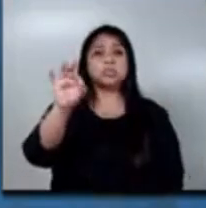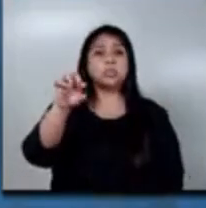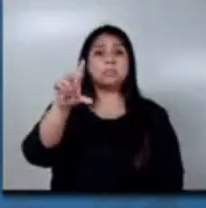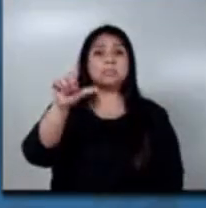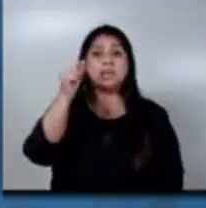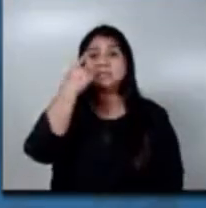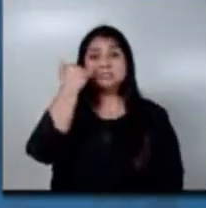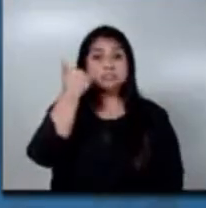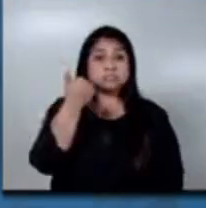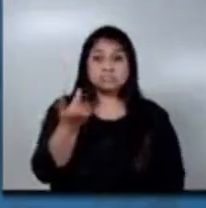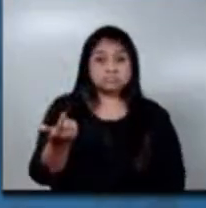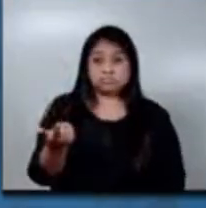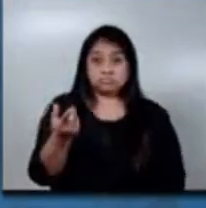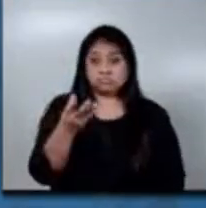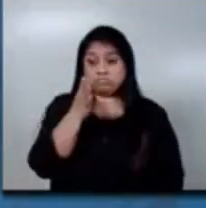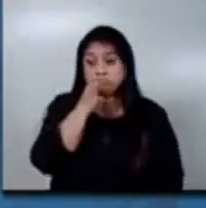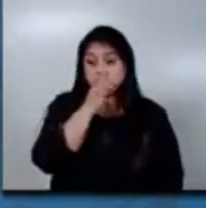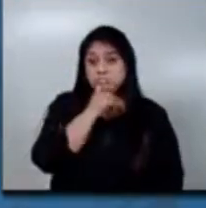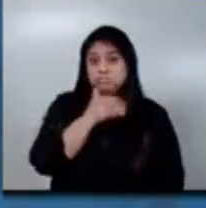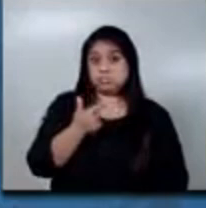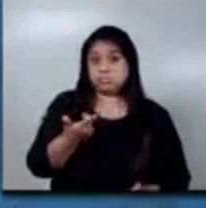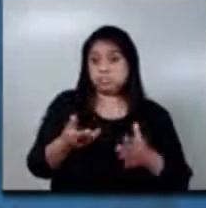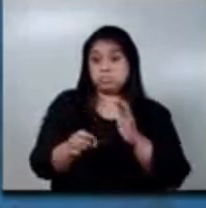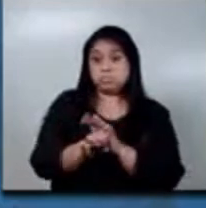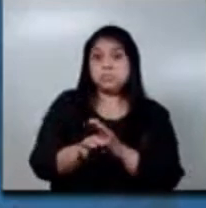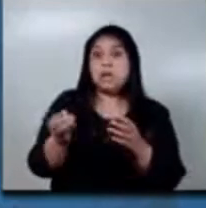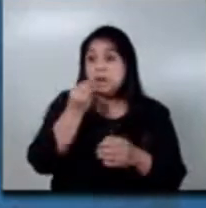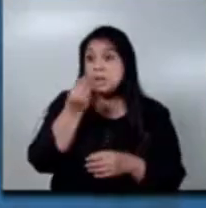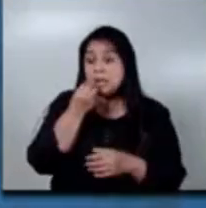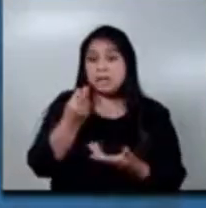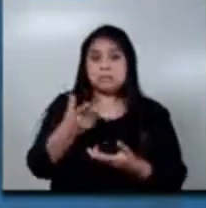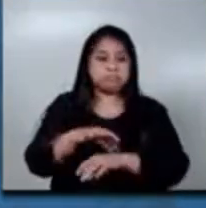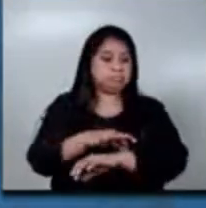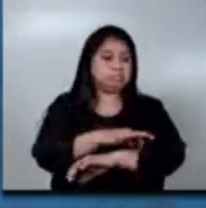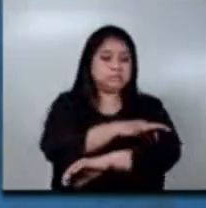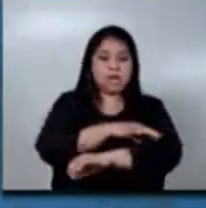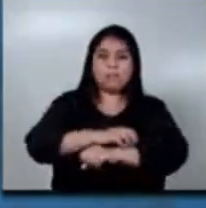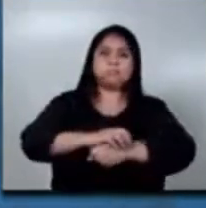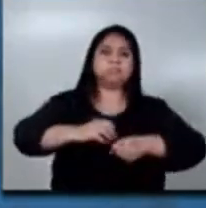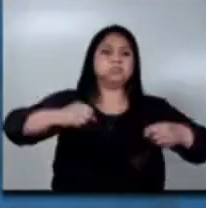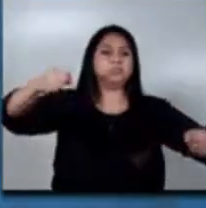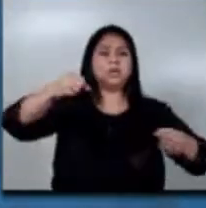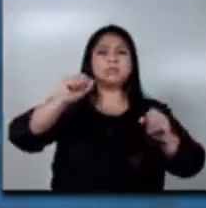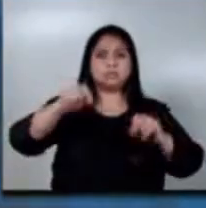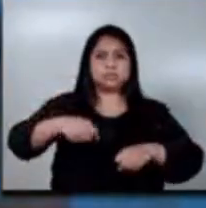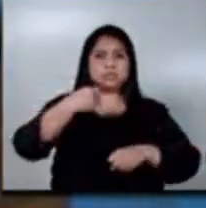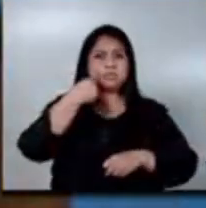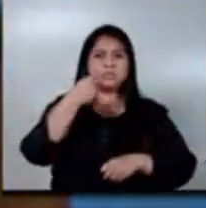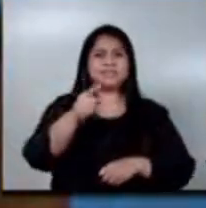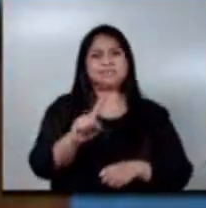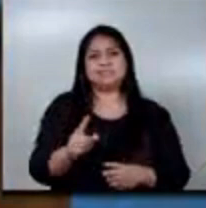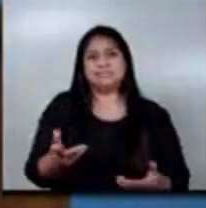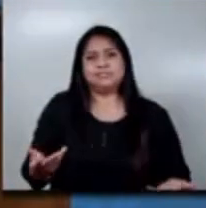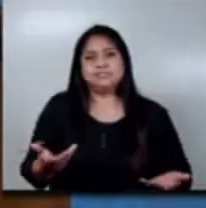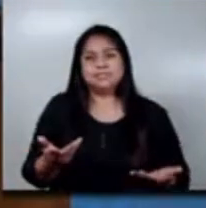pretenda aumentar, alimentar el cartílago para mejorar el crecimiento, no siempre es. Sin